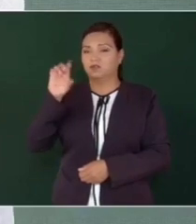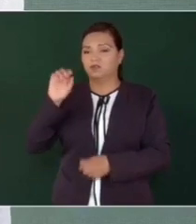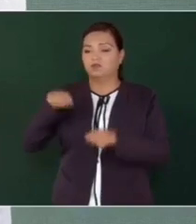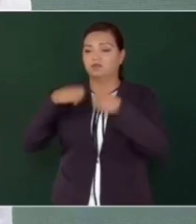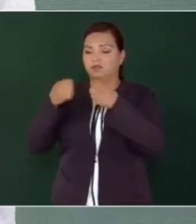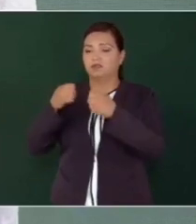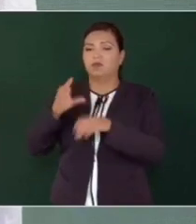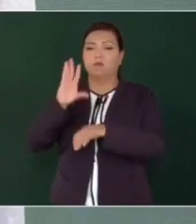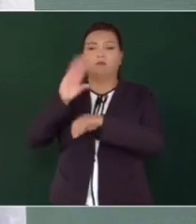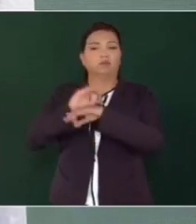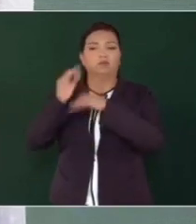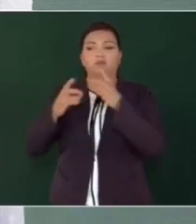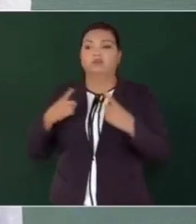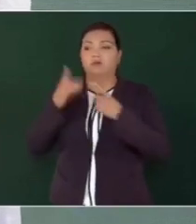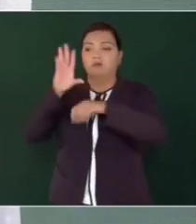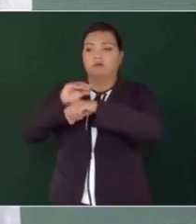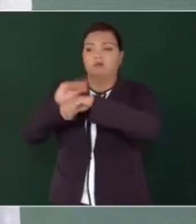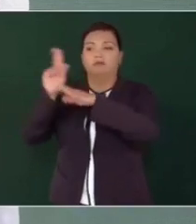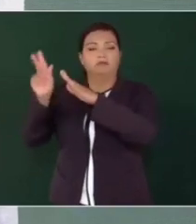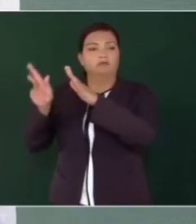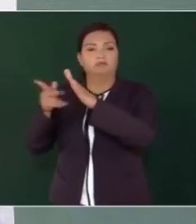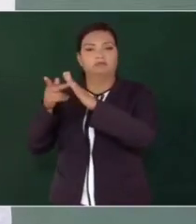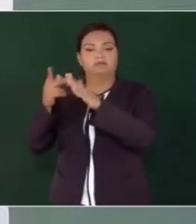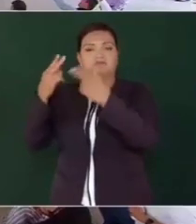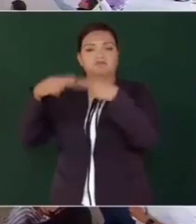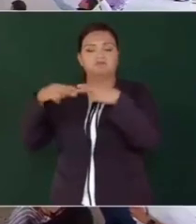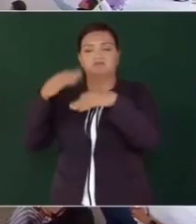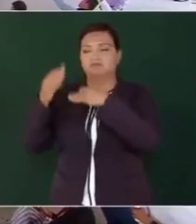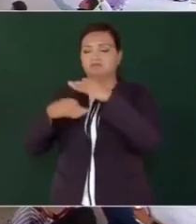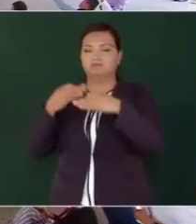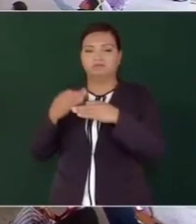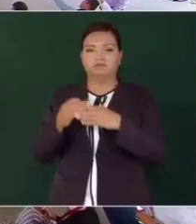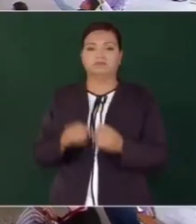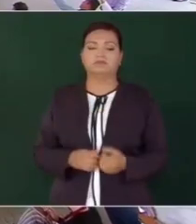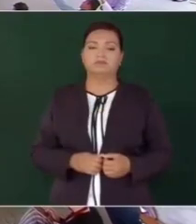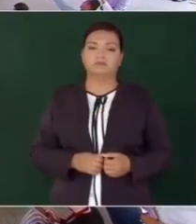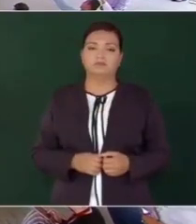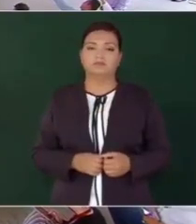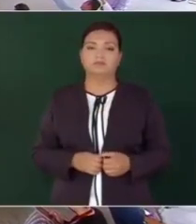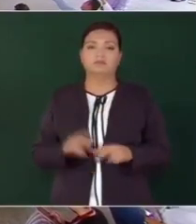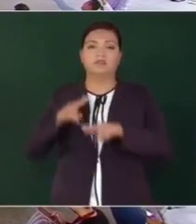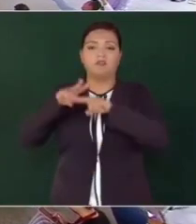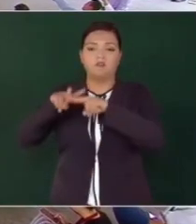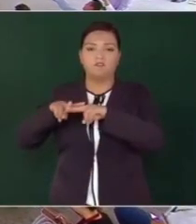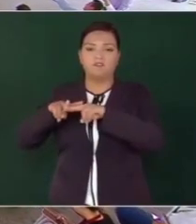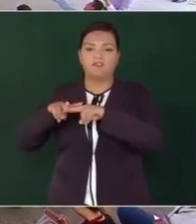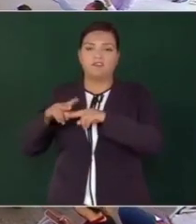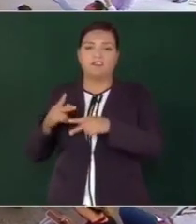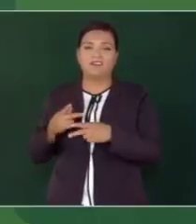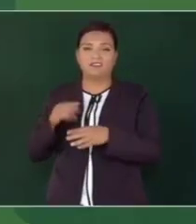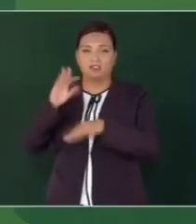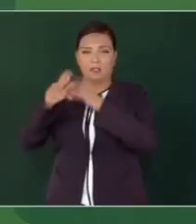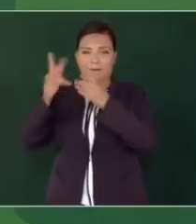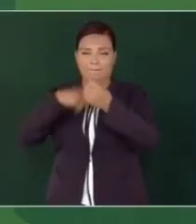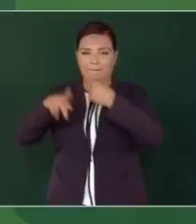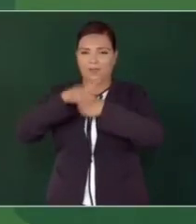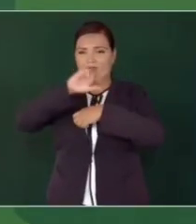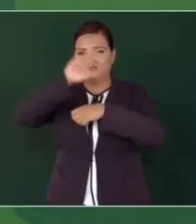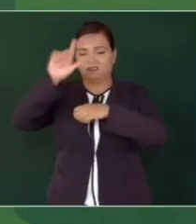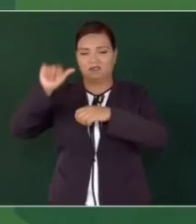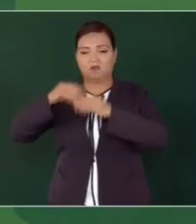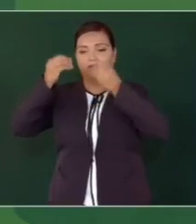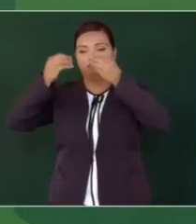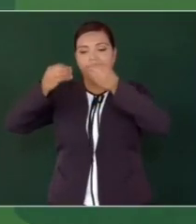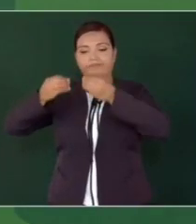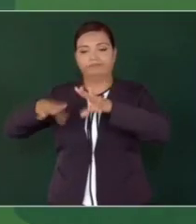concesionó todo el ferrocarril del país y desaparecieron